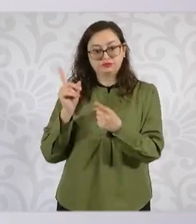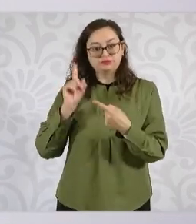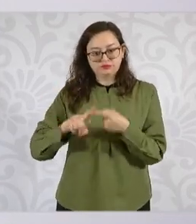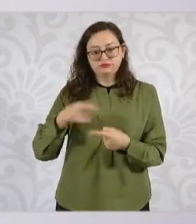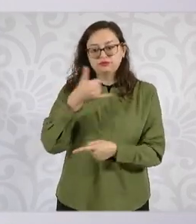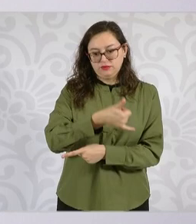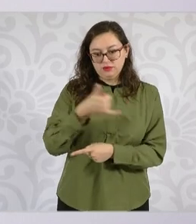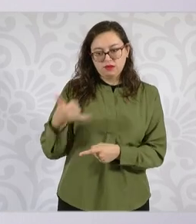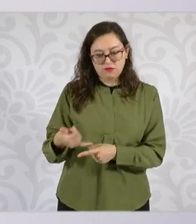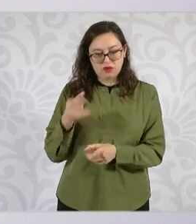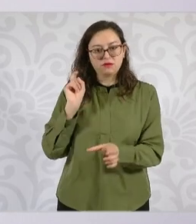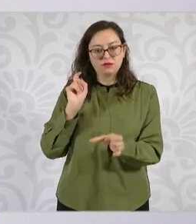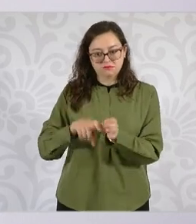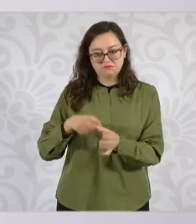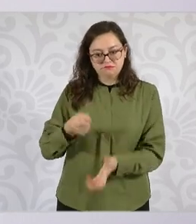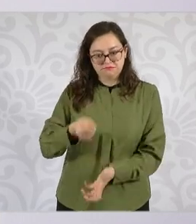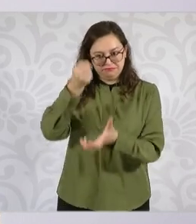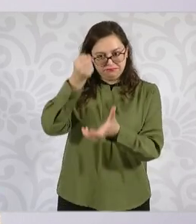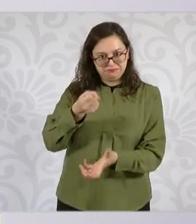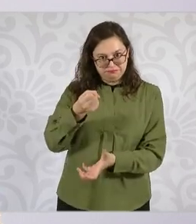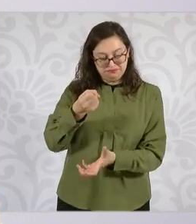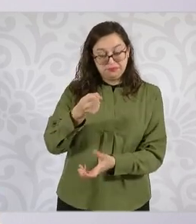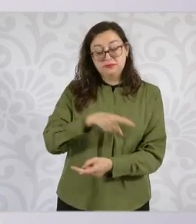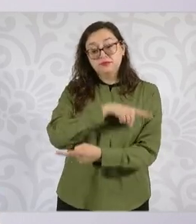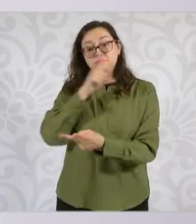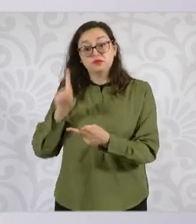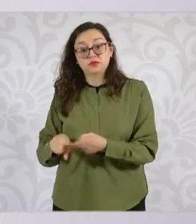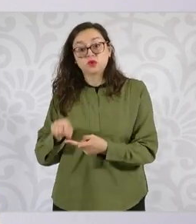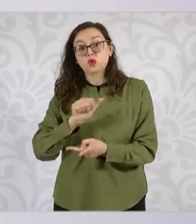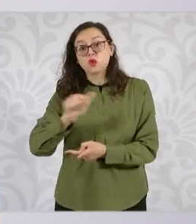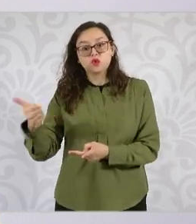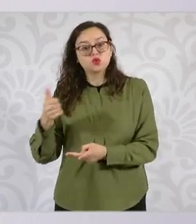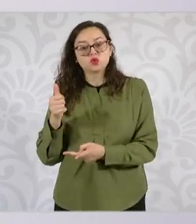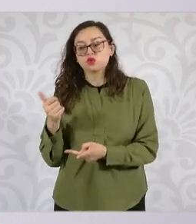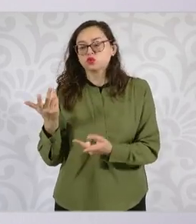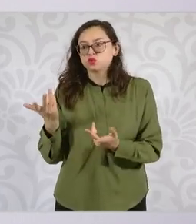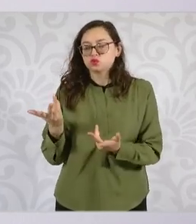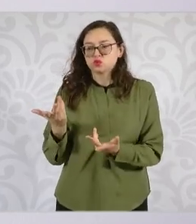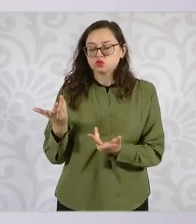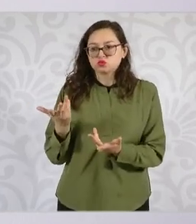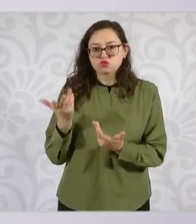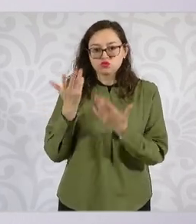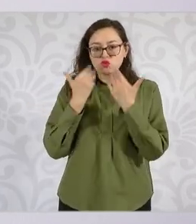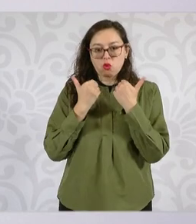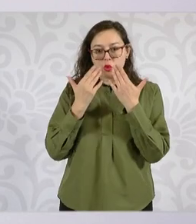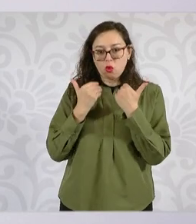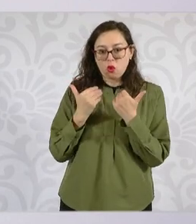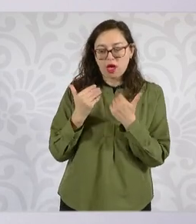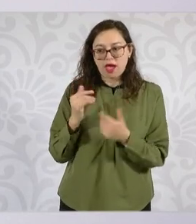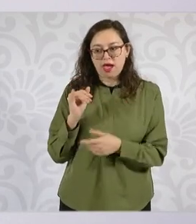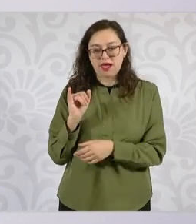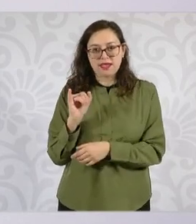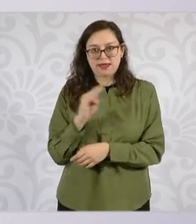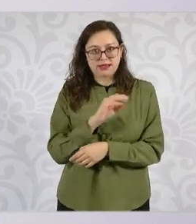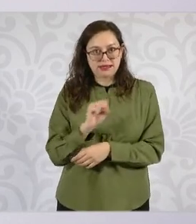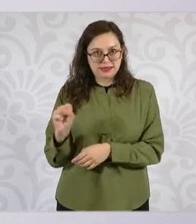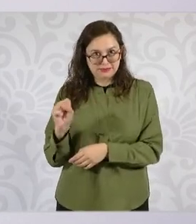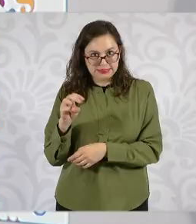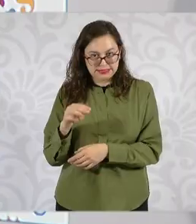derechohabientes viviendas y tienen ingresos menores